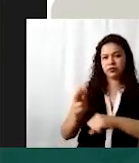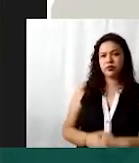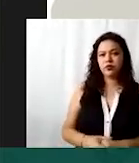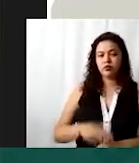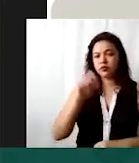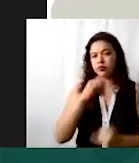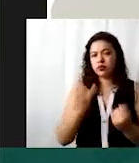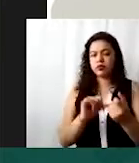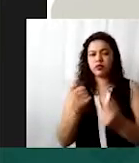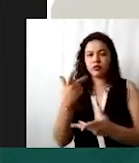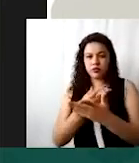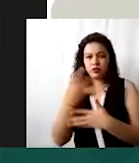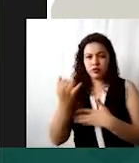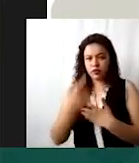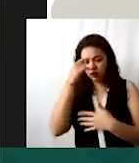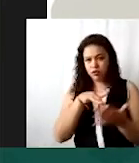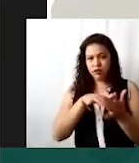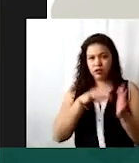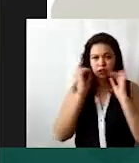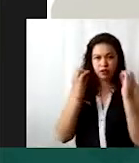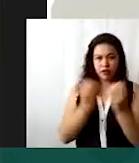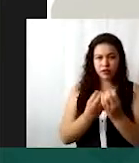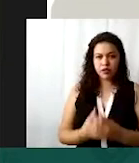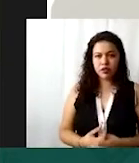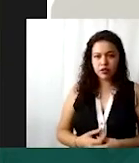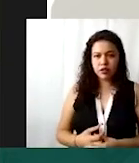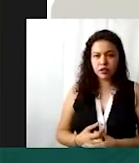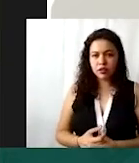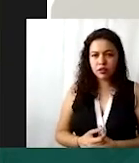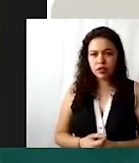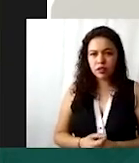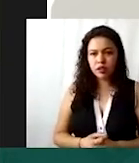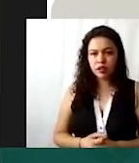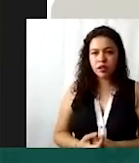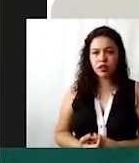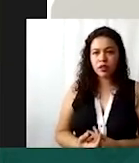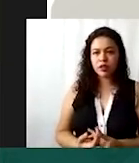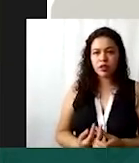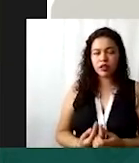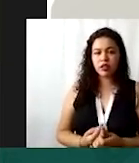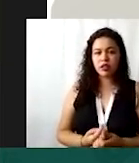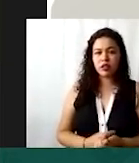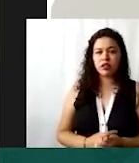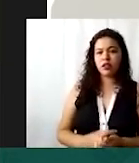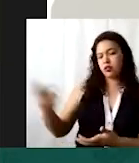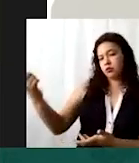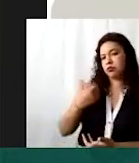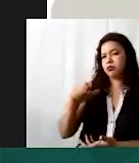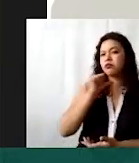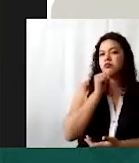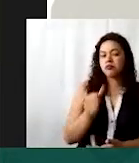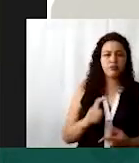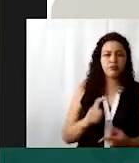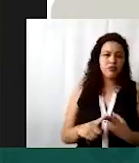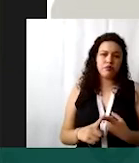en el otro proyecto que es apoyo a organizaciones. Vamos a suponer que en este proyecto, pues obviamente aquí no tienen ingresos. Si